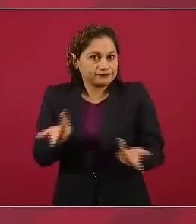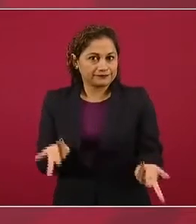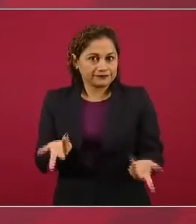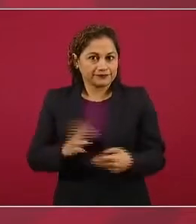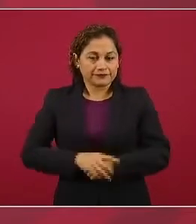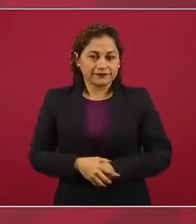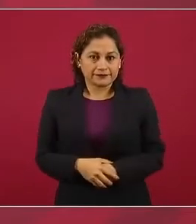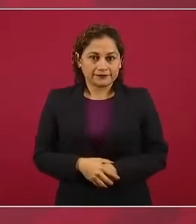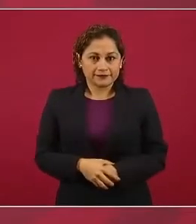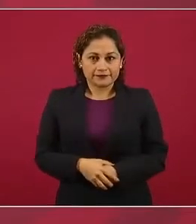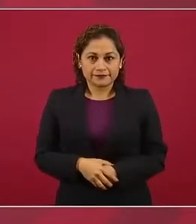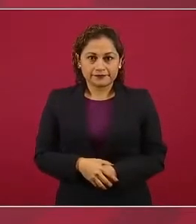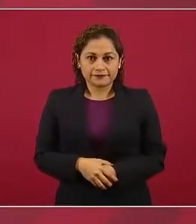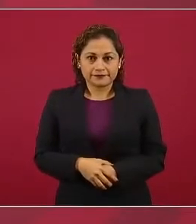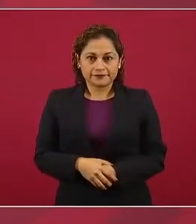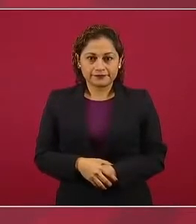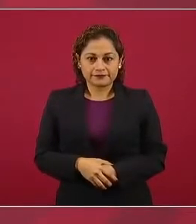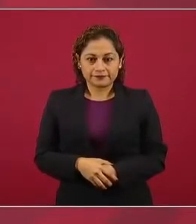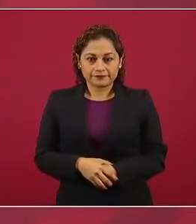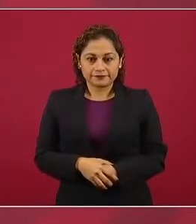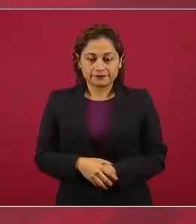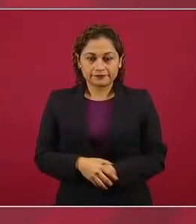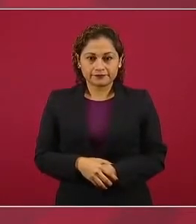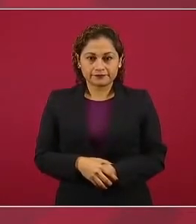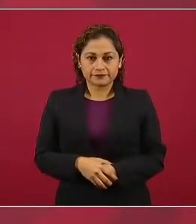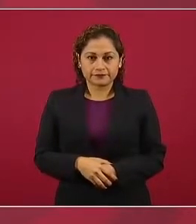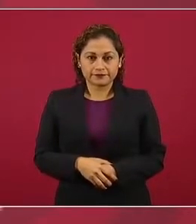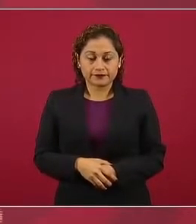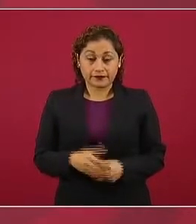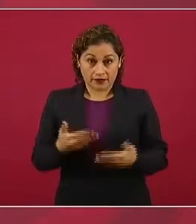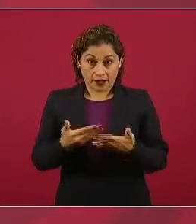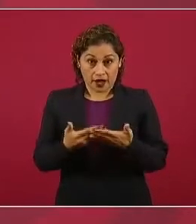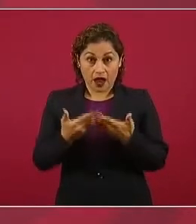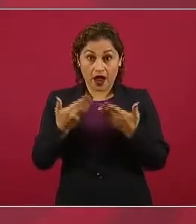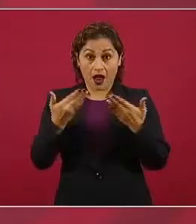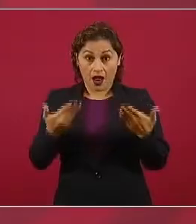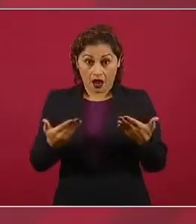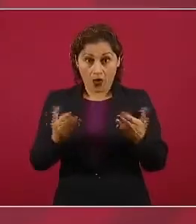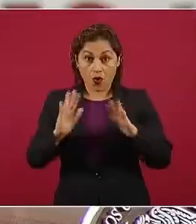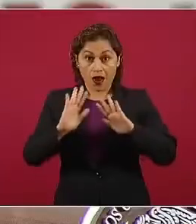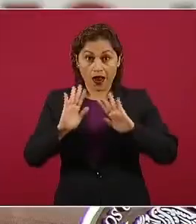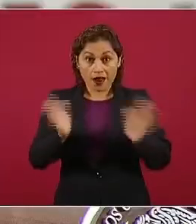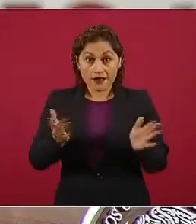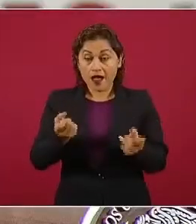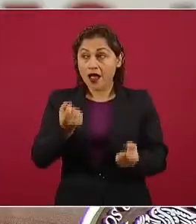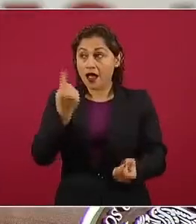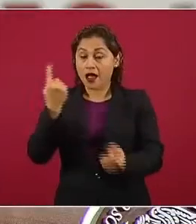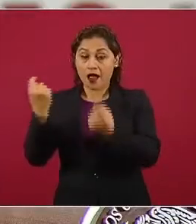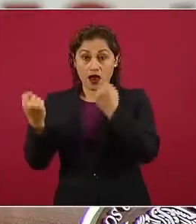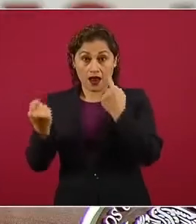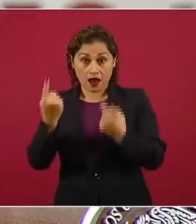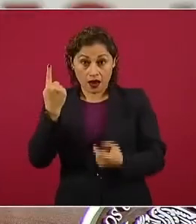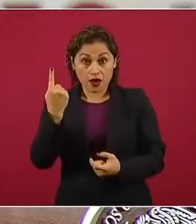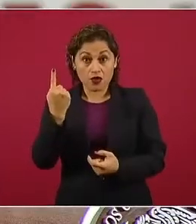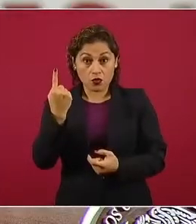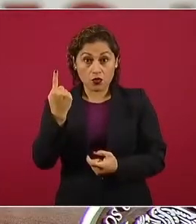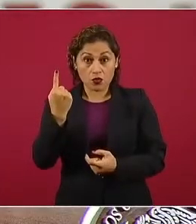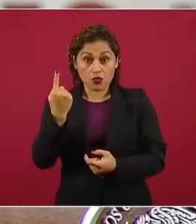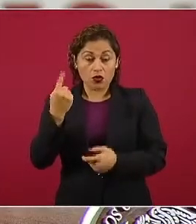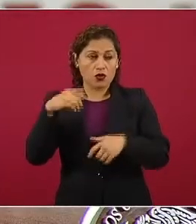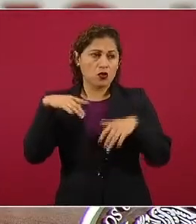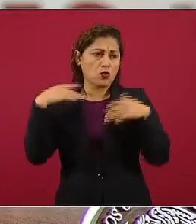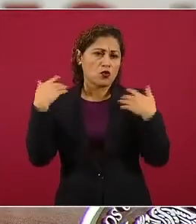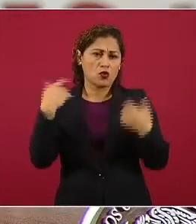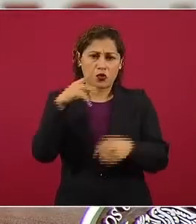hasta ahora afortunadamente no hay desgracias